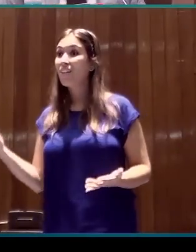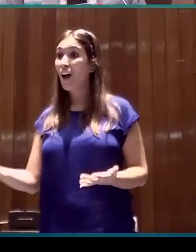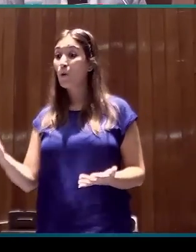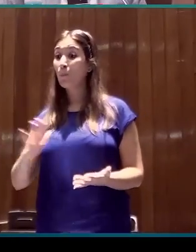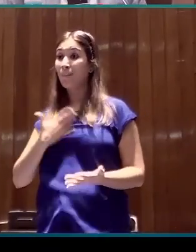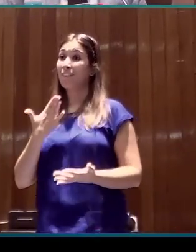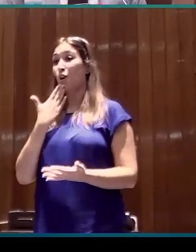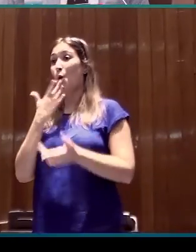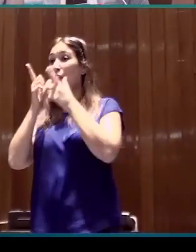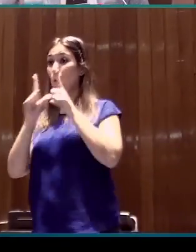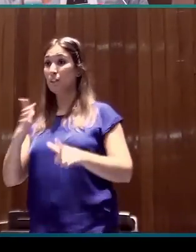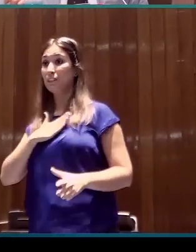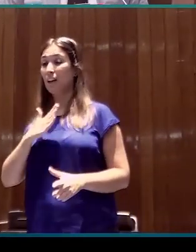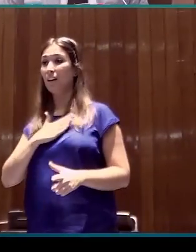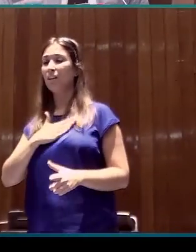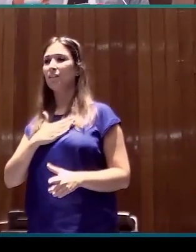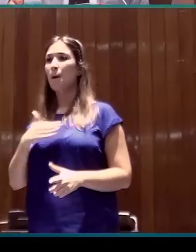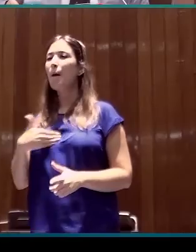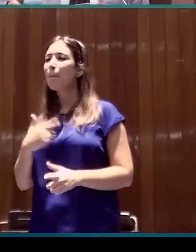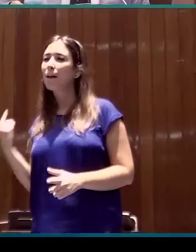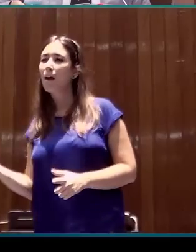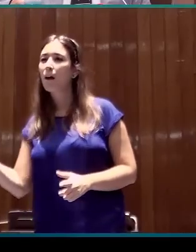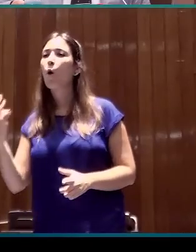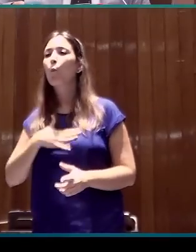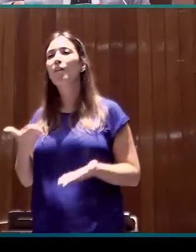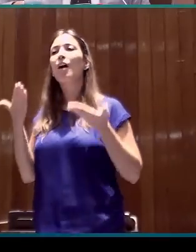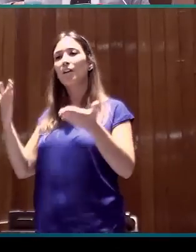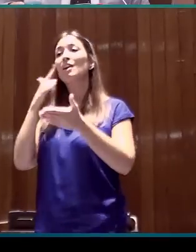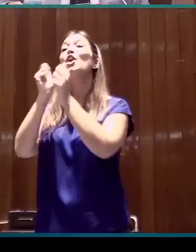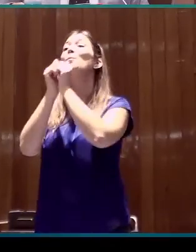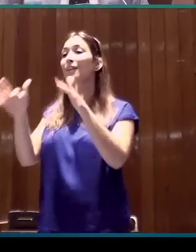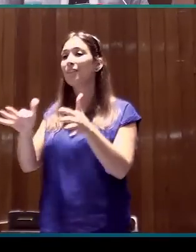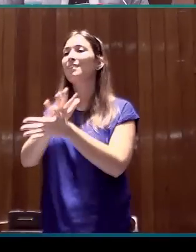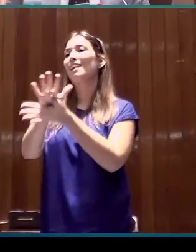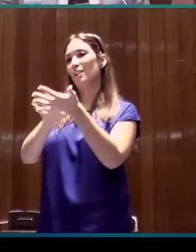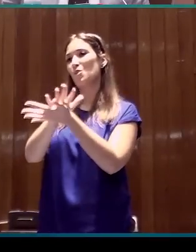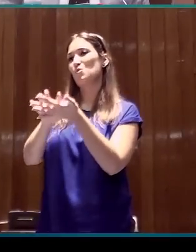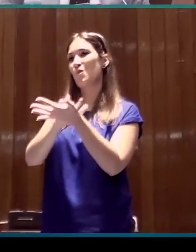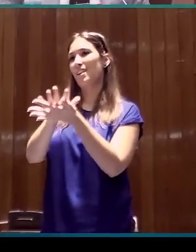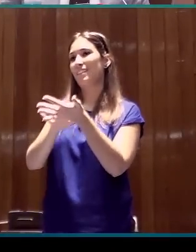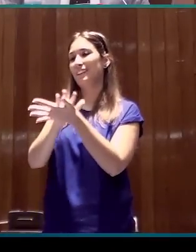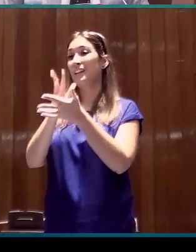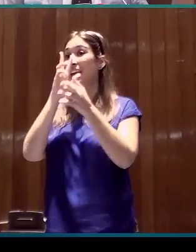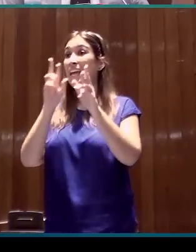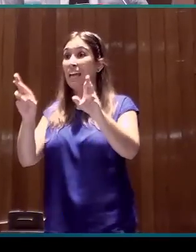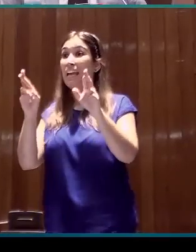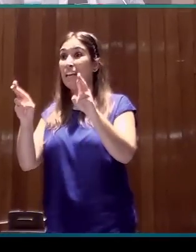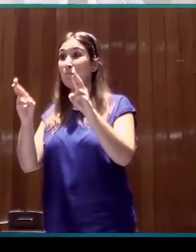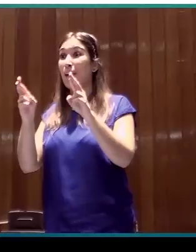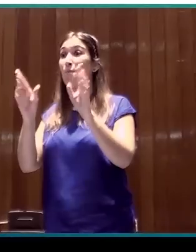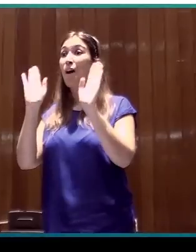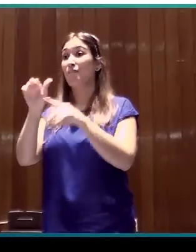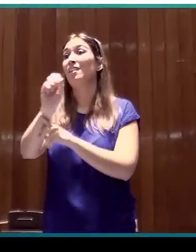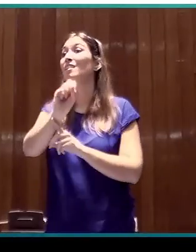nosotros como lingüistas y cada uno en su papel puede contribuir a la normalización de la lengua de signos que esperamos que dé esos